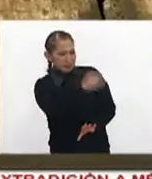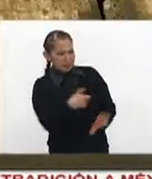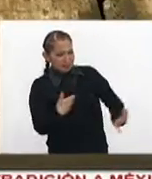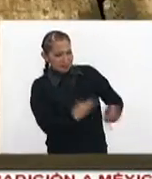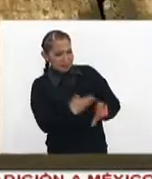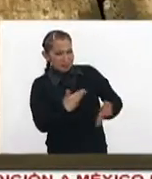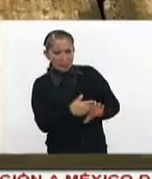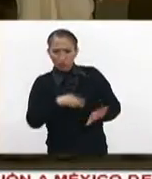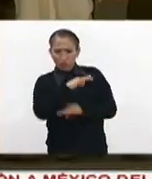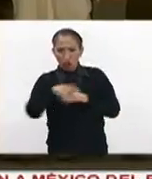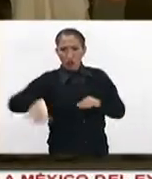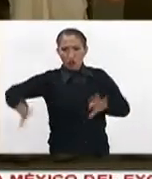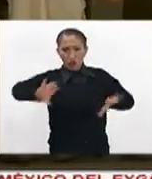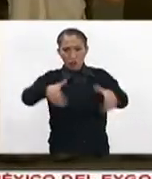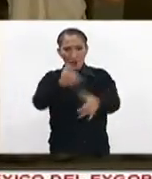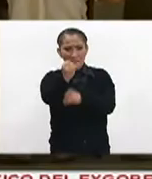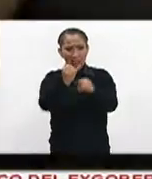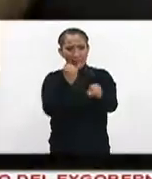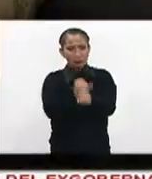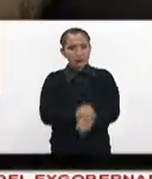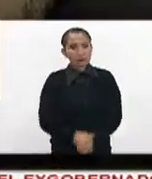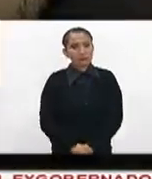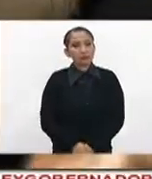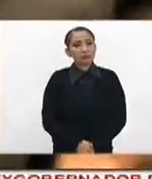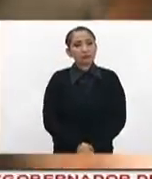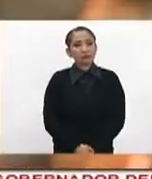casi unánime de la comunidad internacional.